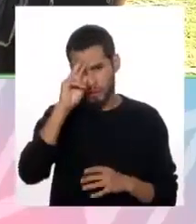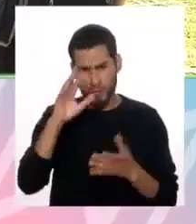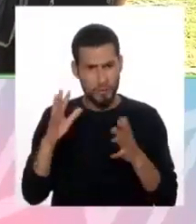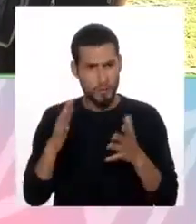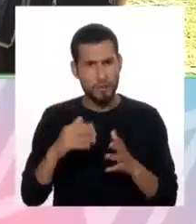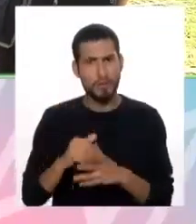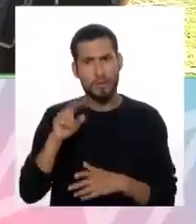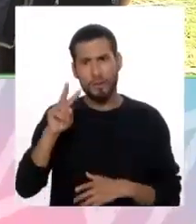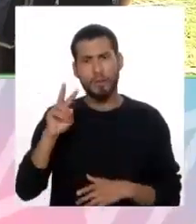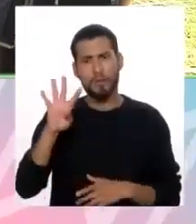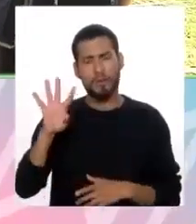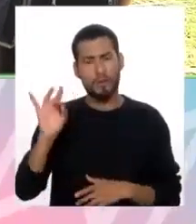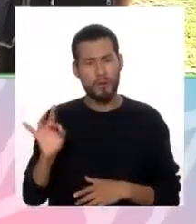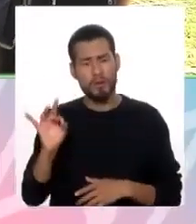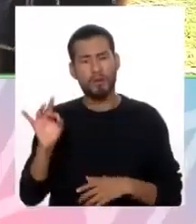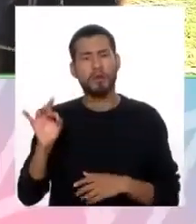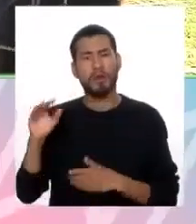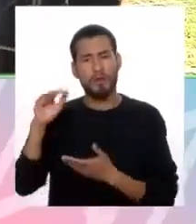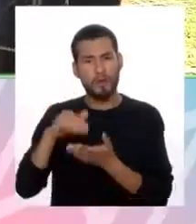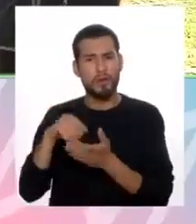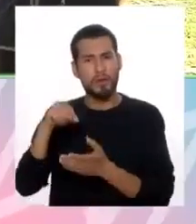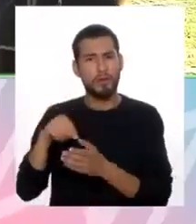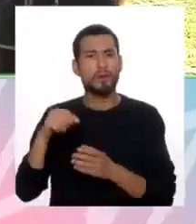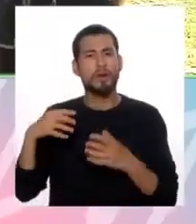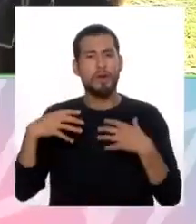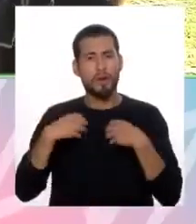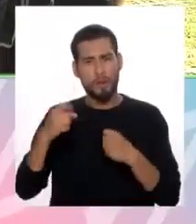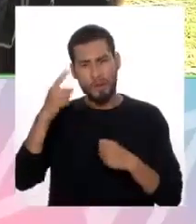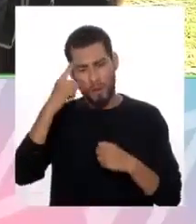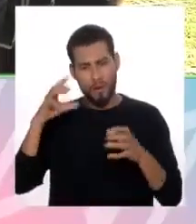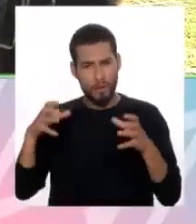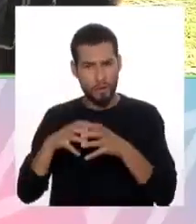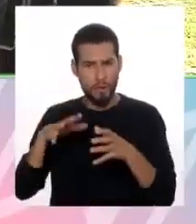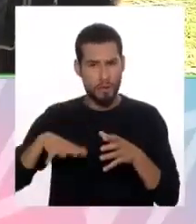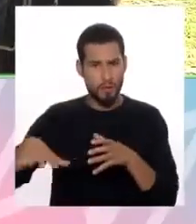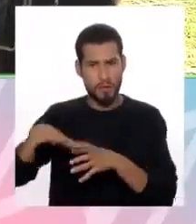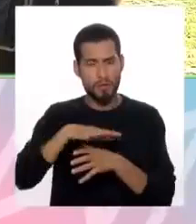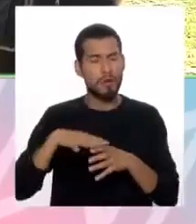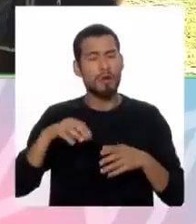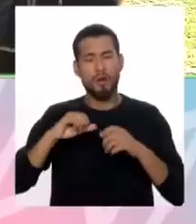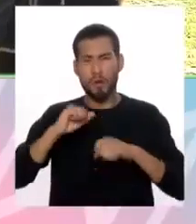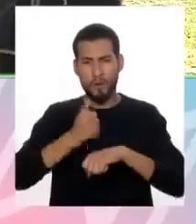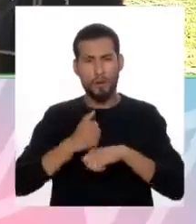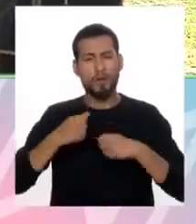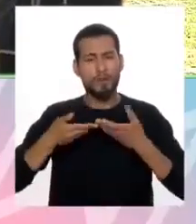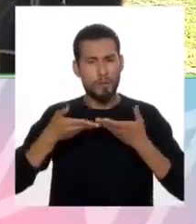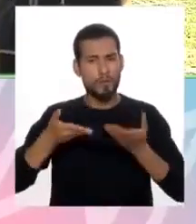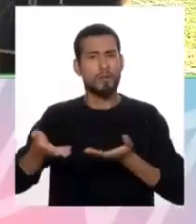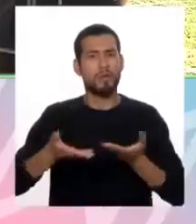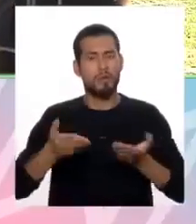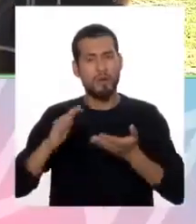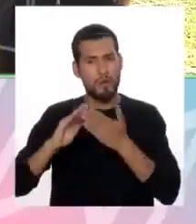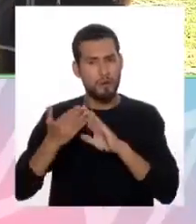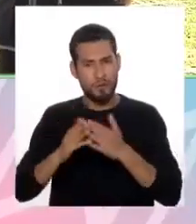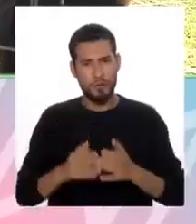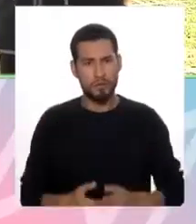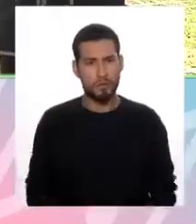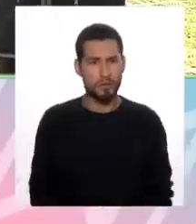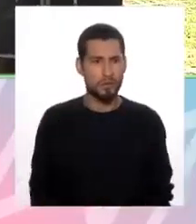248 centros de salud mental comunitaria que se han inaugurado y que están trabajando para el servicio de la comunidad.